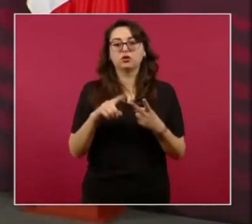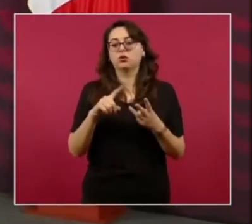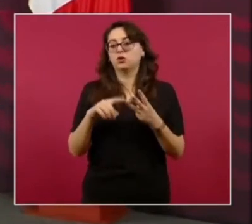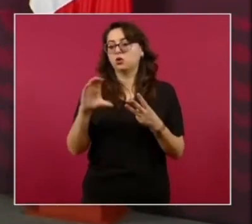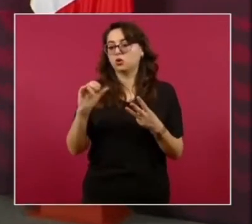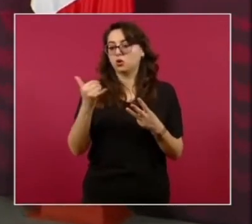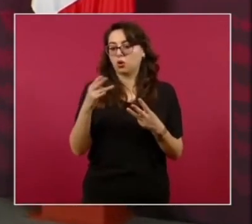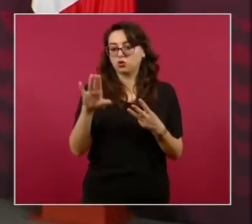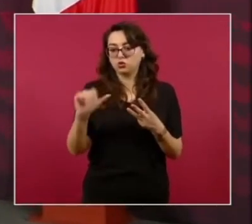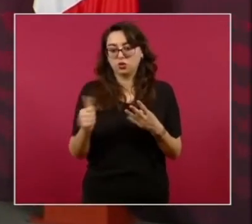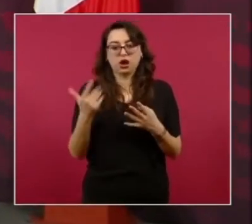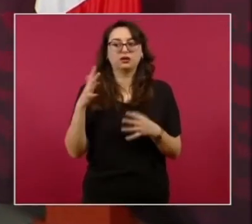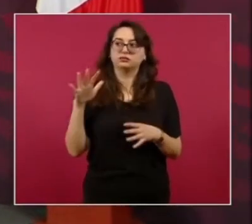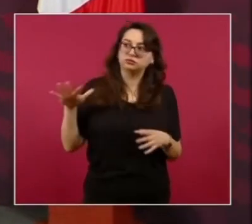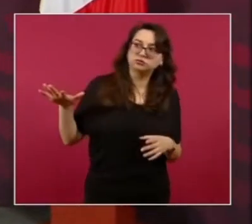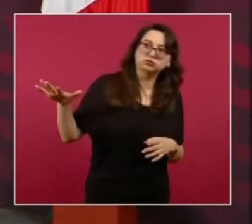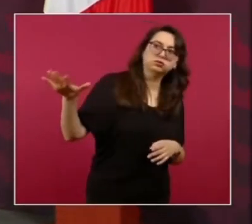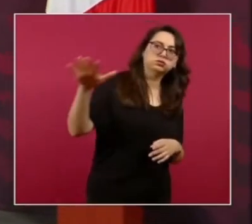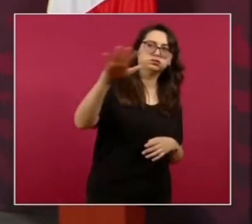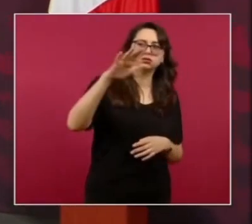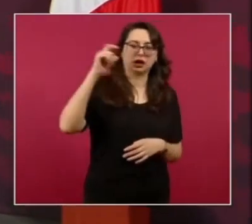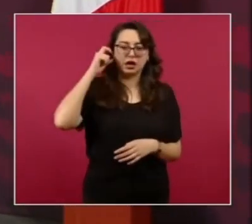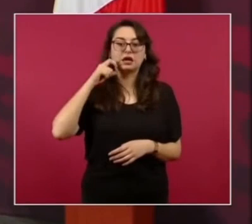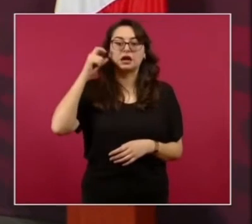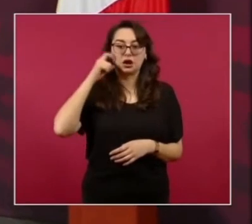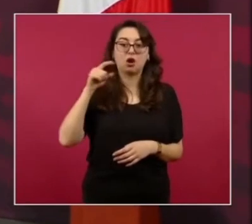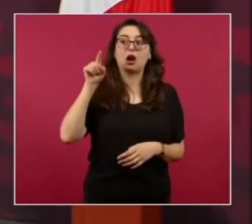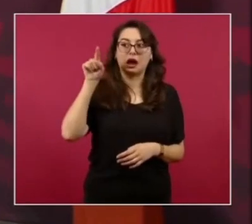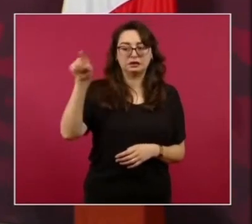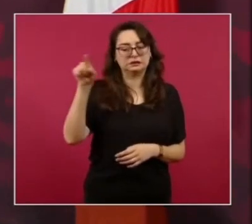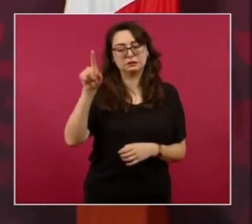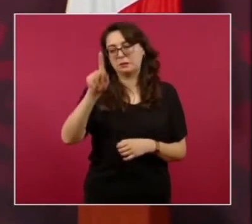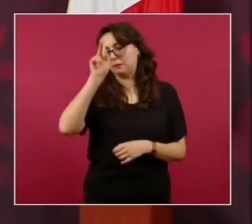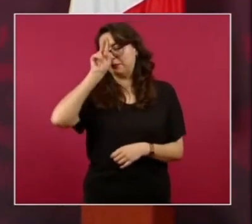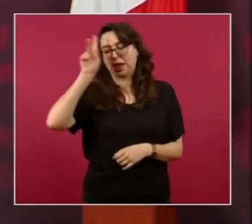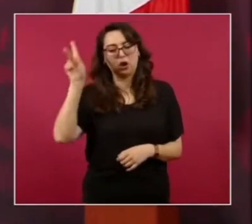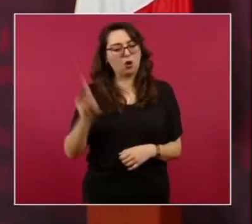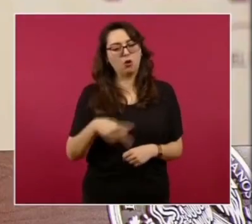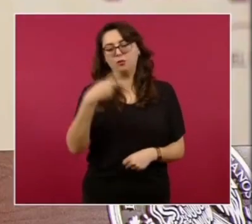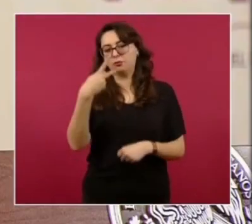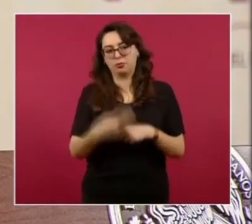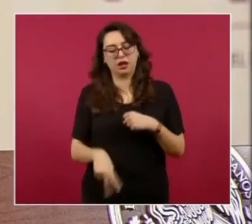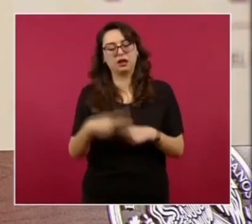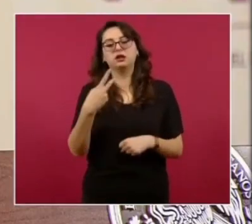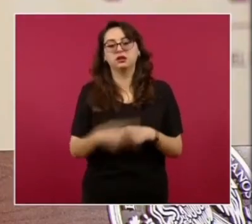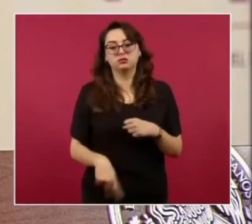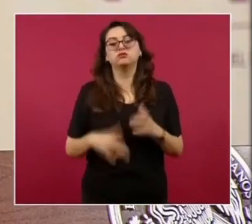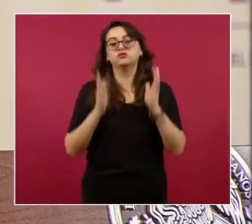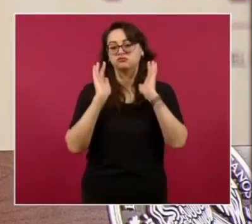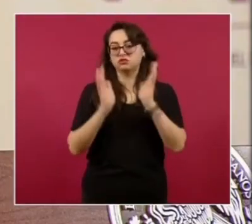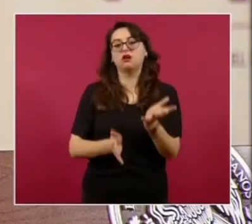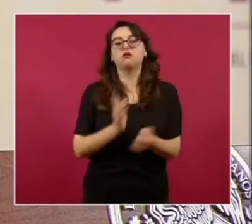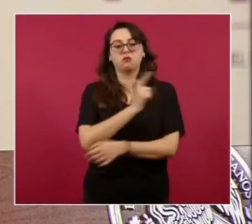Toda esa zona Ahí está trabajando la Guardia Nacional La Secretaría de Defensa